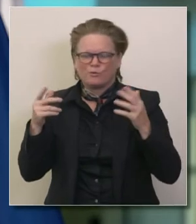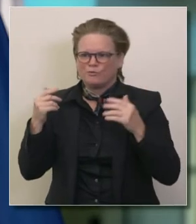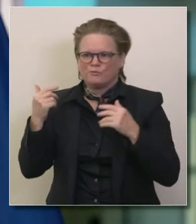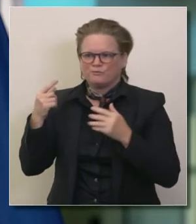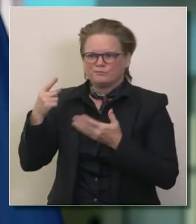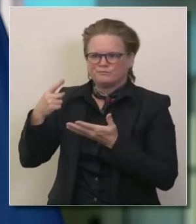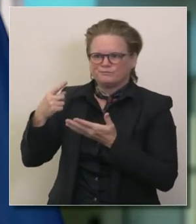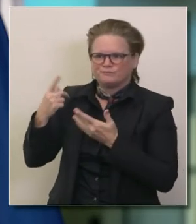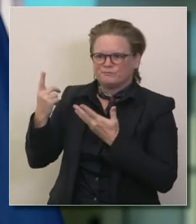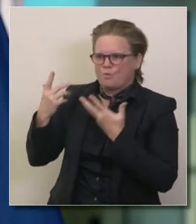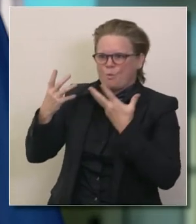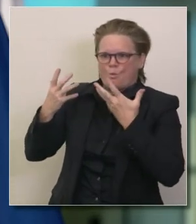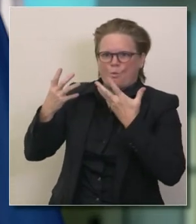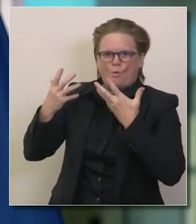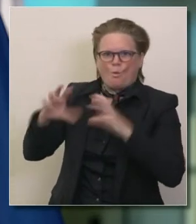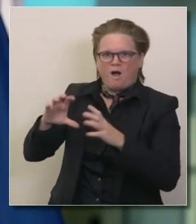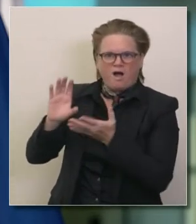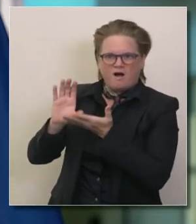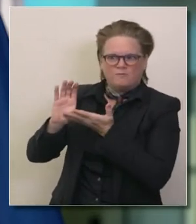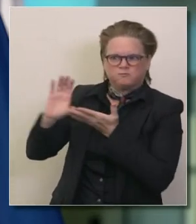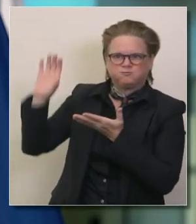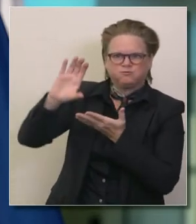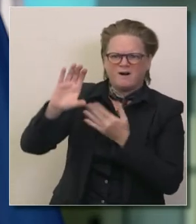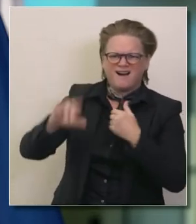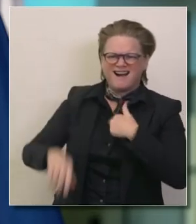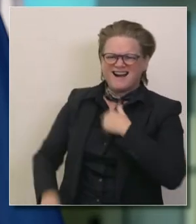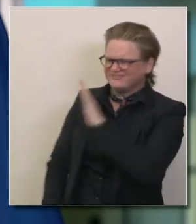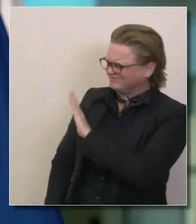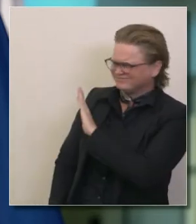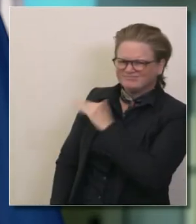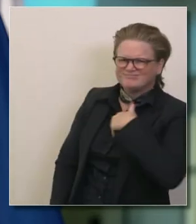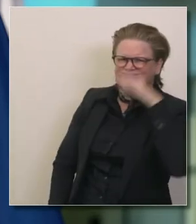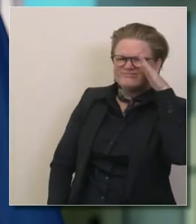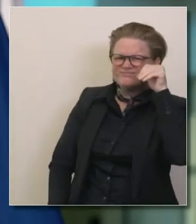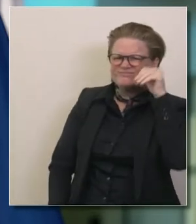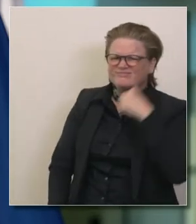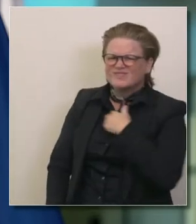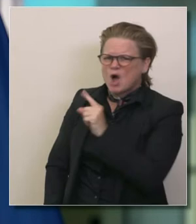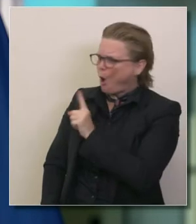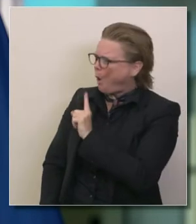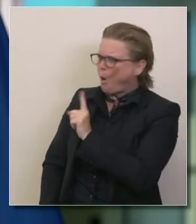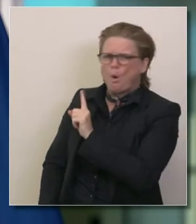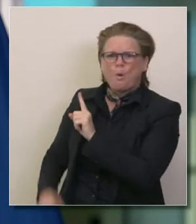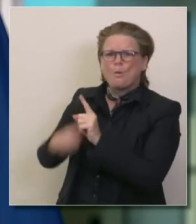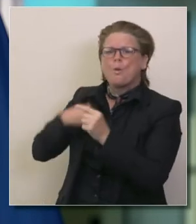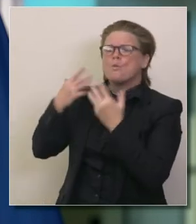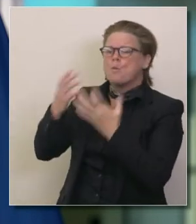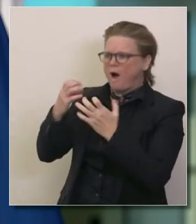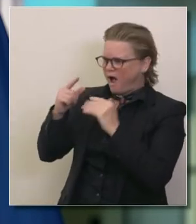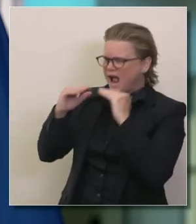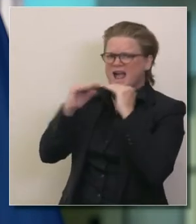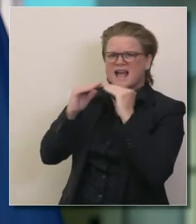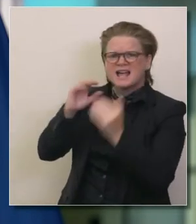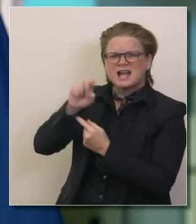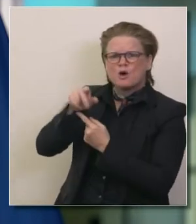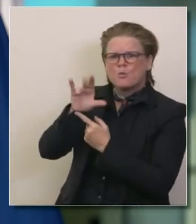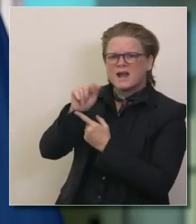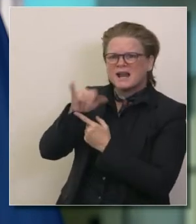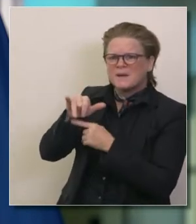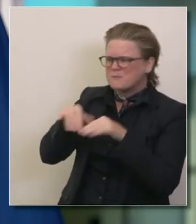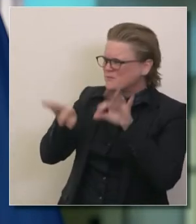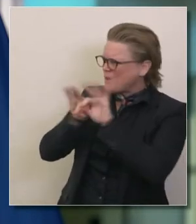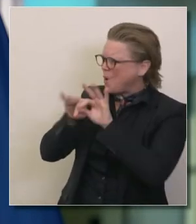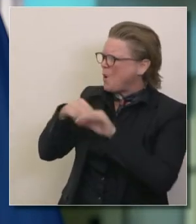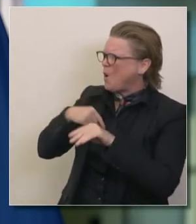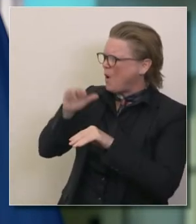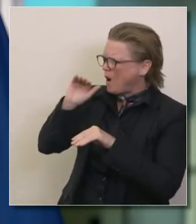como yo en cuanto al sobre la par de esa equidad nosotros insistimos nos mantuvimos firmes